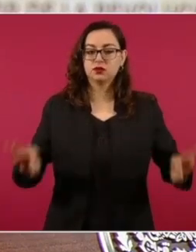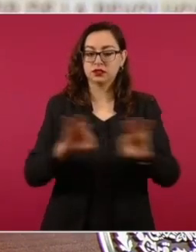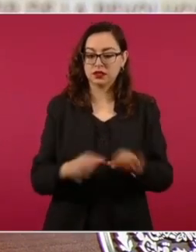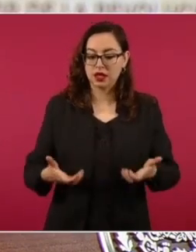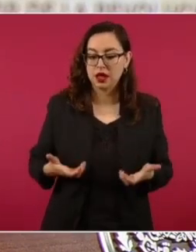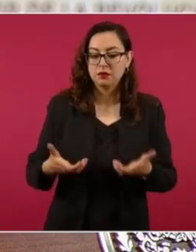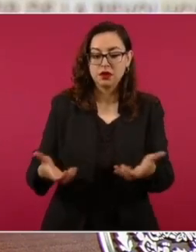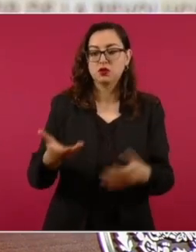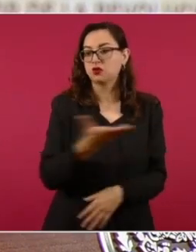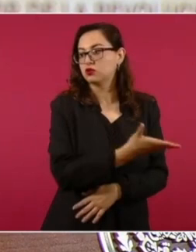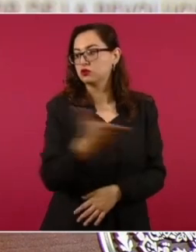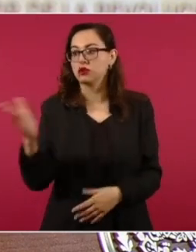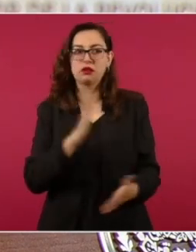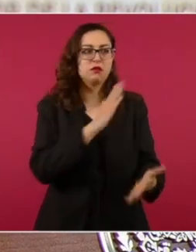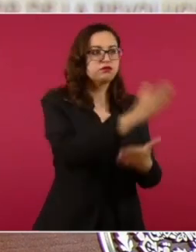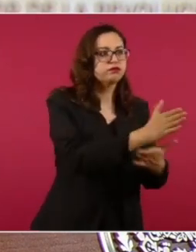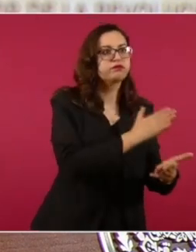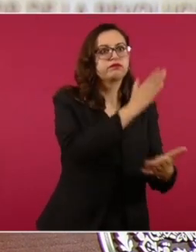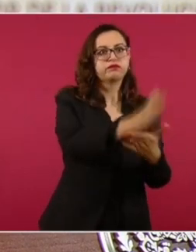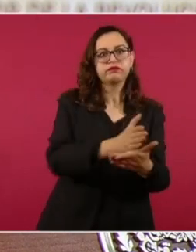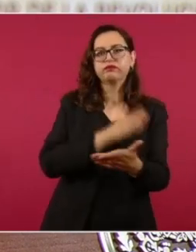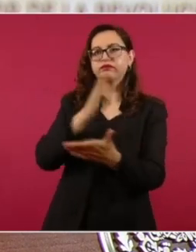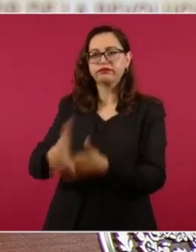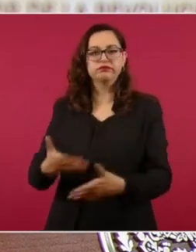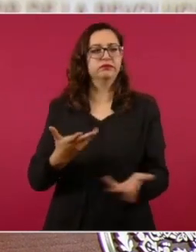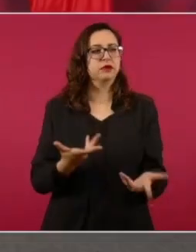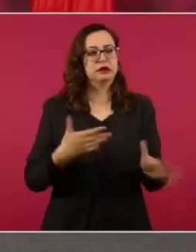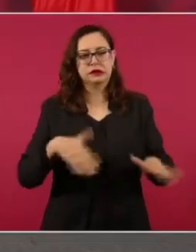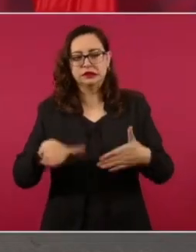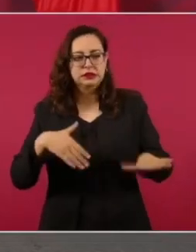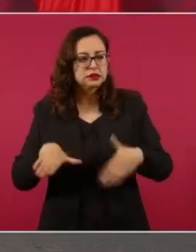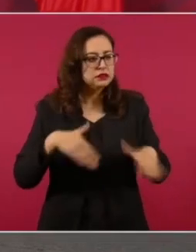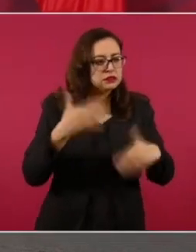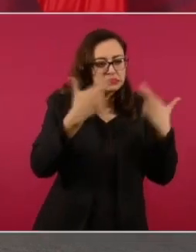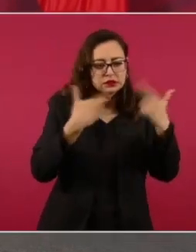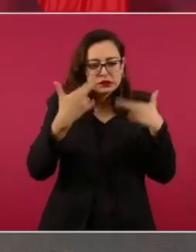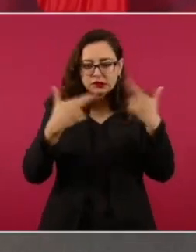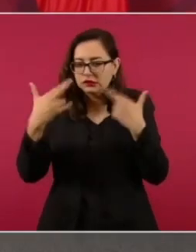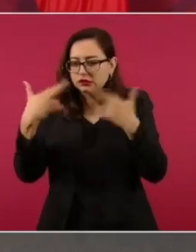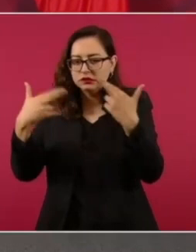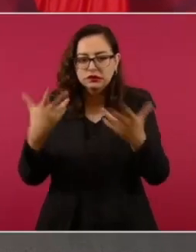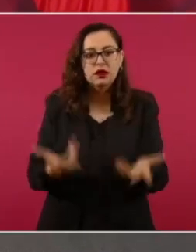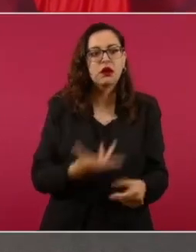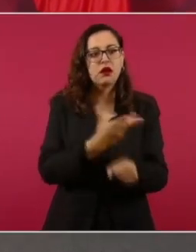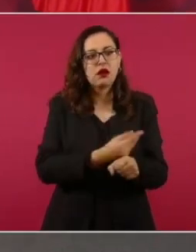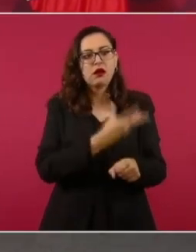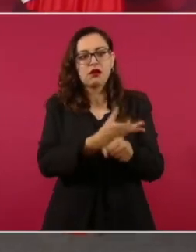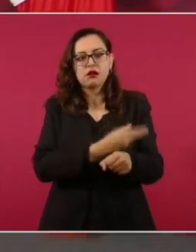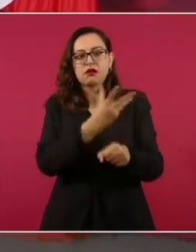porque las llamadas carreteras en los últimos tiempos